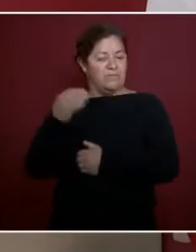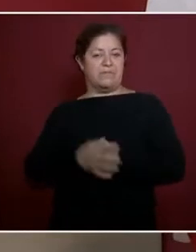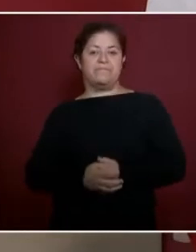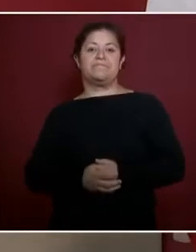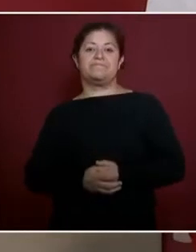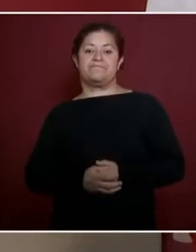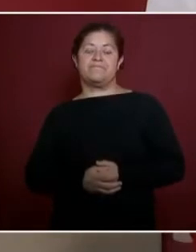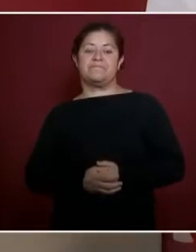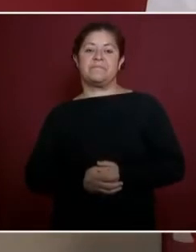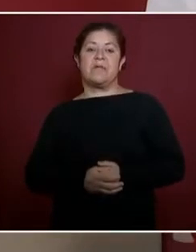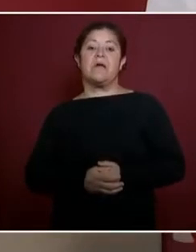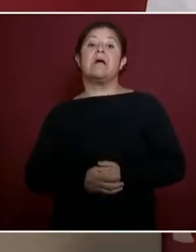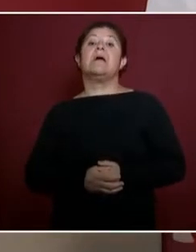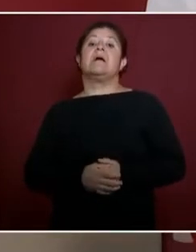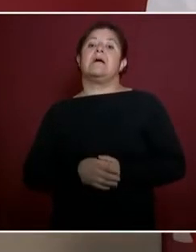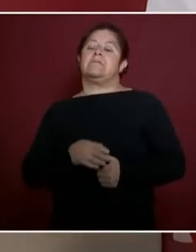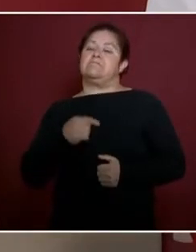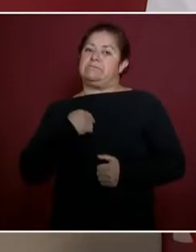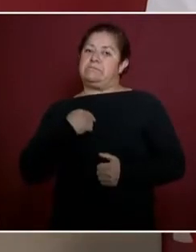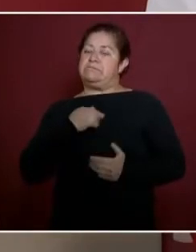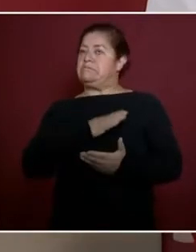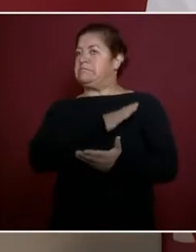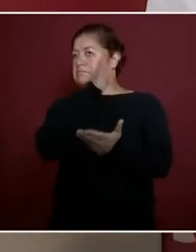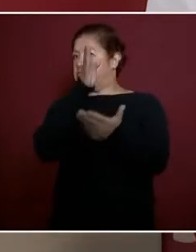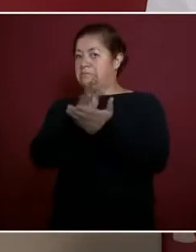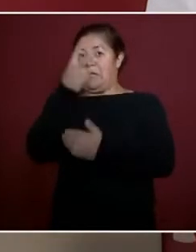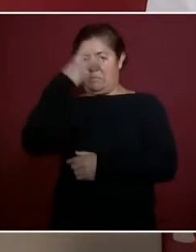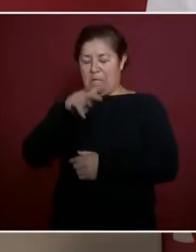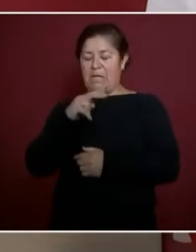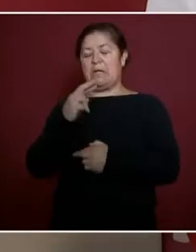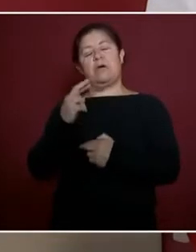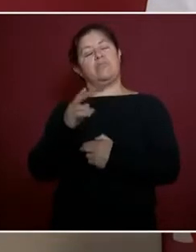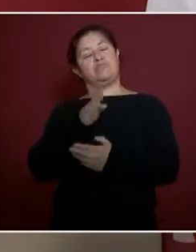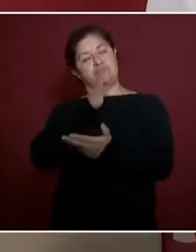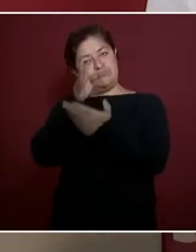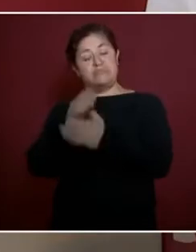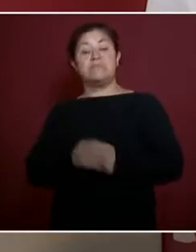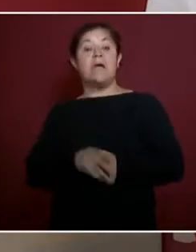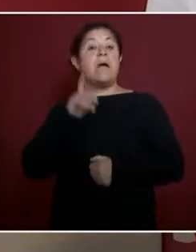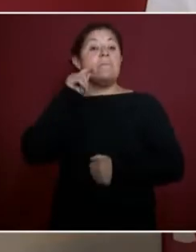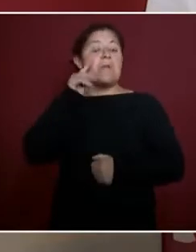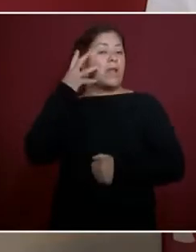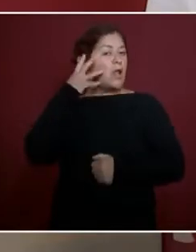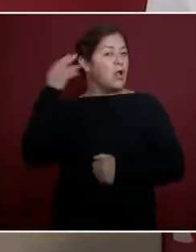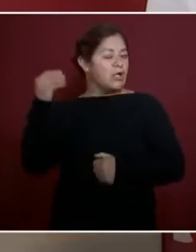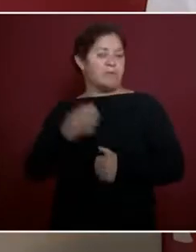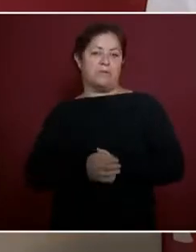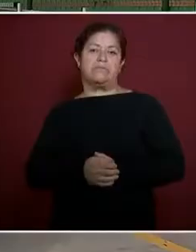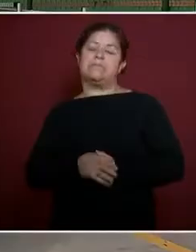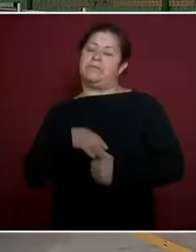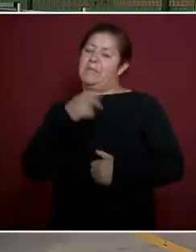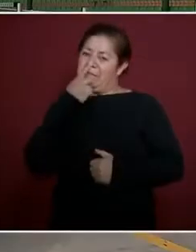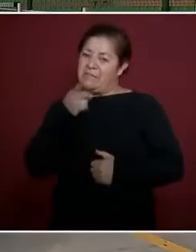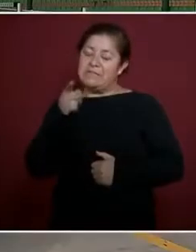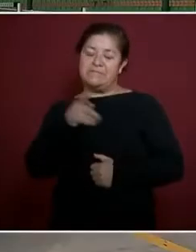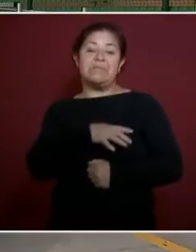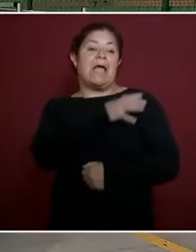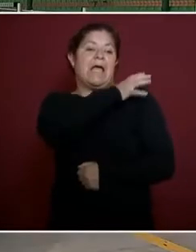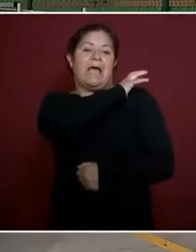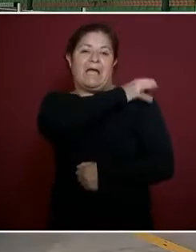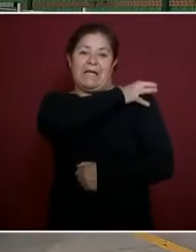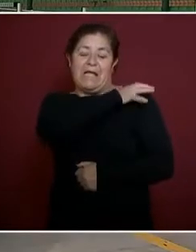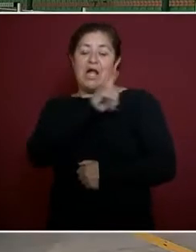tenemos que regresarnos a la Ciudad de México, mañana vamos a Colima. Nada más agradecerle al general Loza,